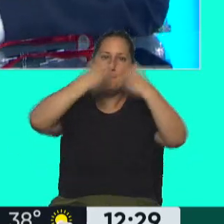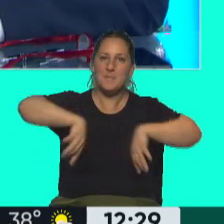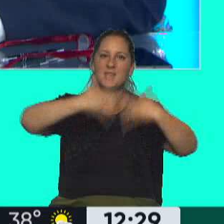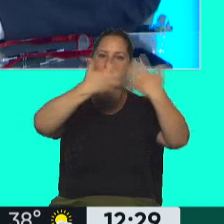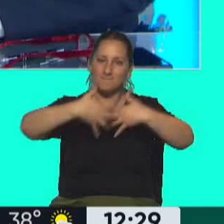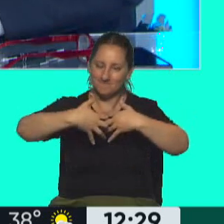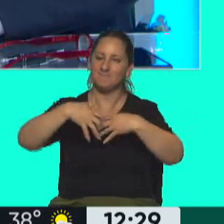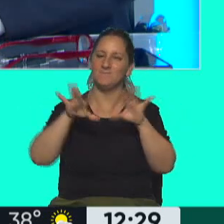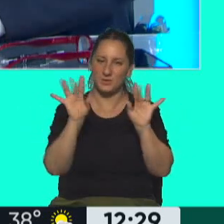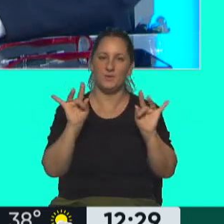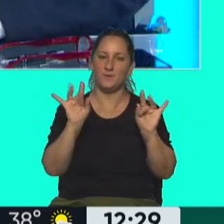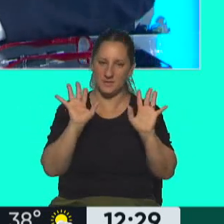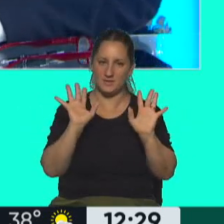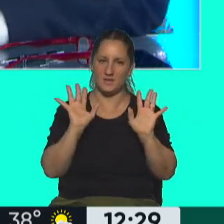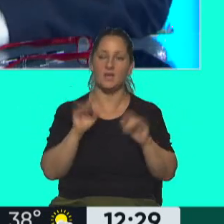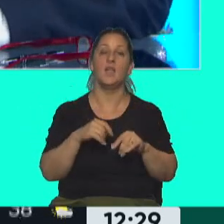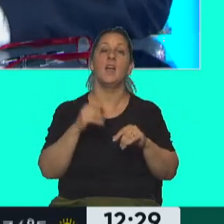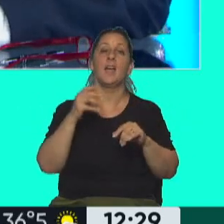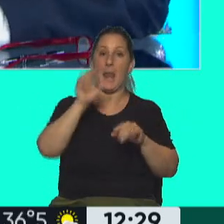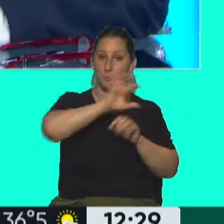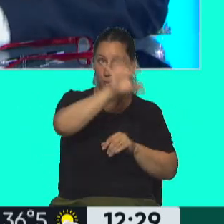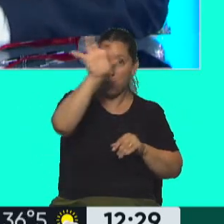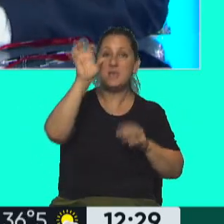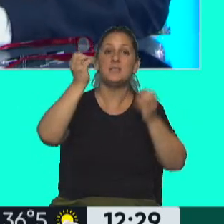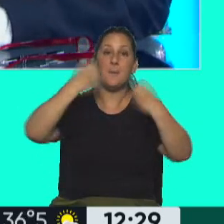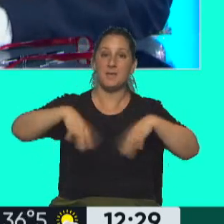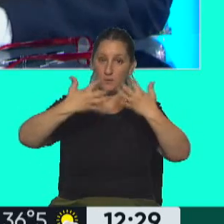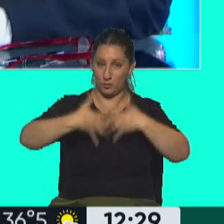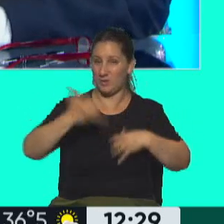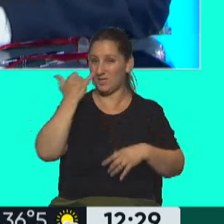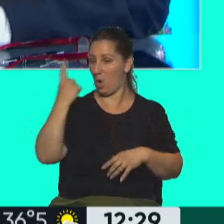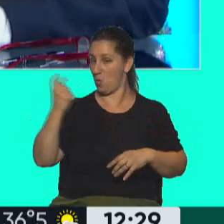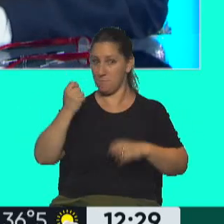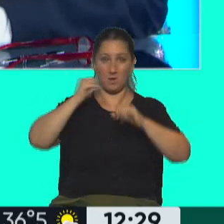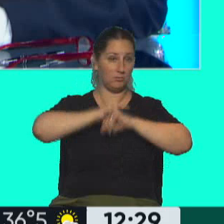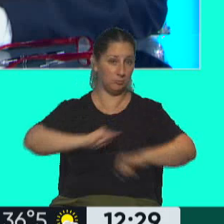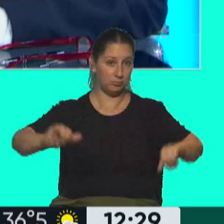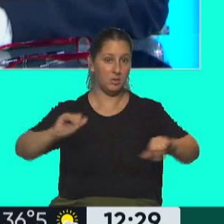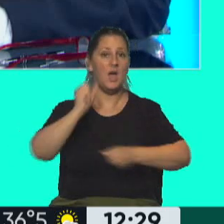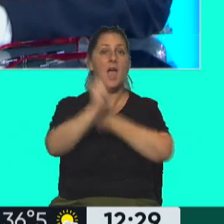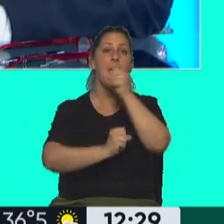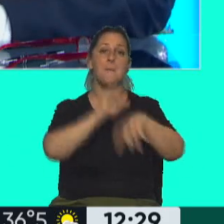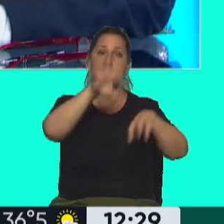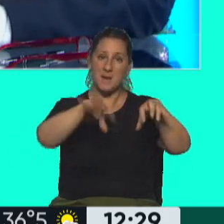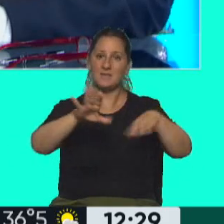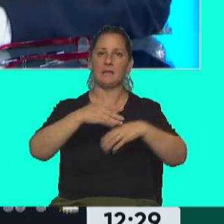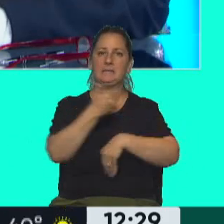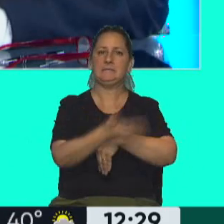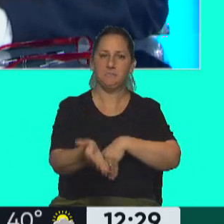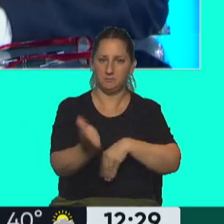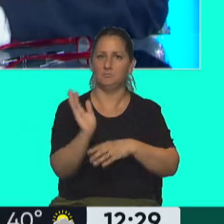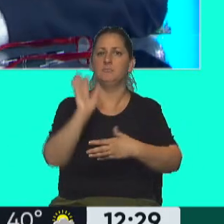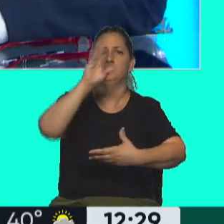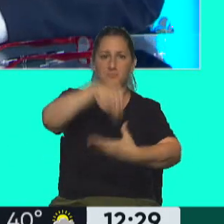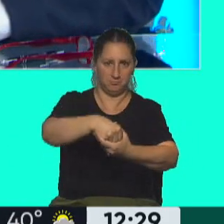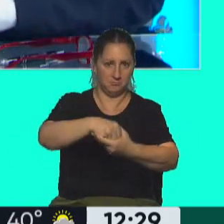está el problema. De que se llegue. Y recordemos que se cumple un mes desde que se lanzó, muchas empresas entraron después y muchas cadenas entraron